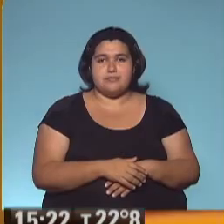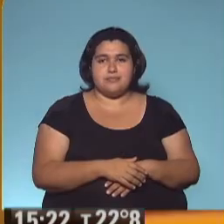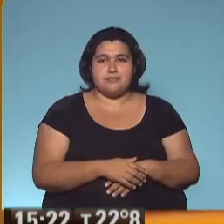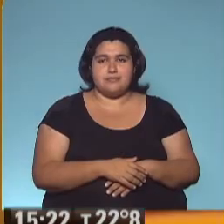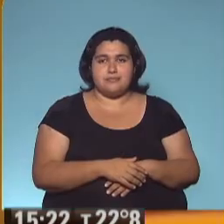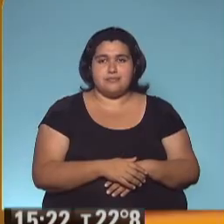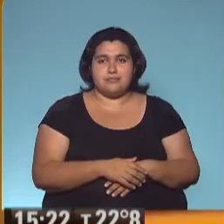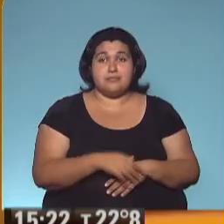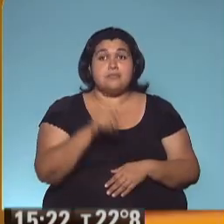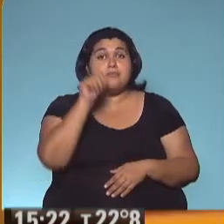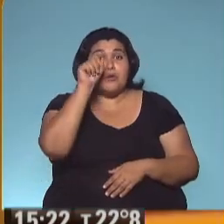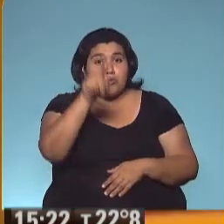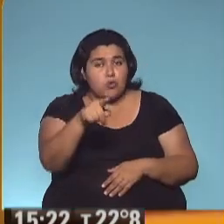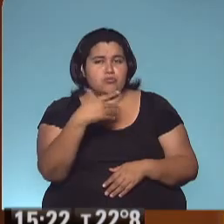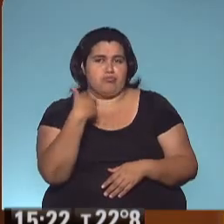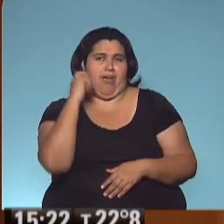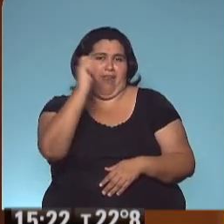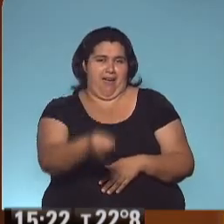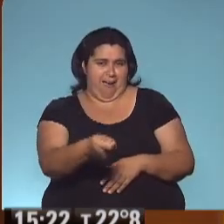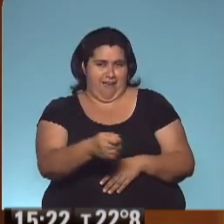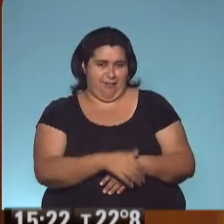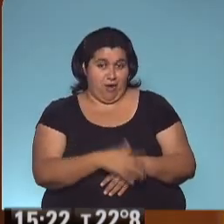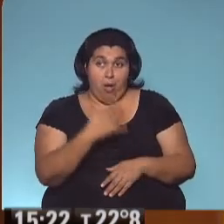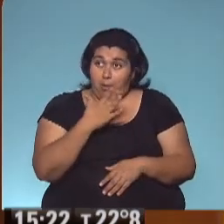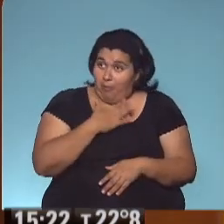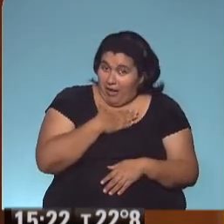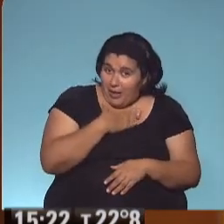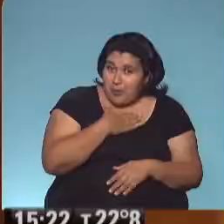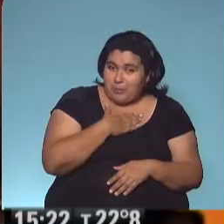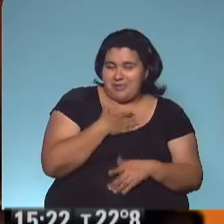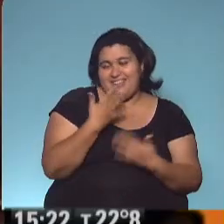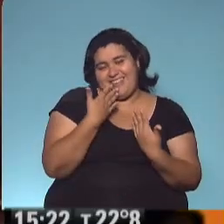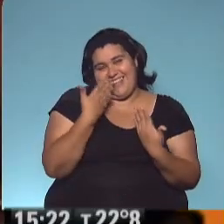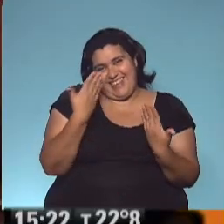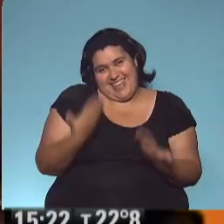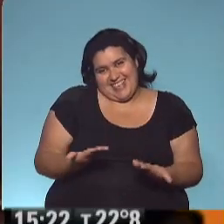Es tuyo, te lo regalo. ¿Para mí? Gracias.